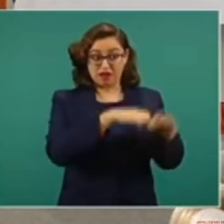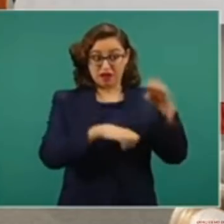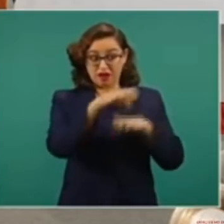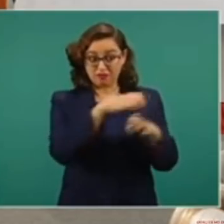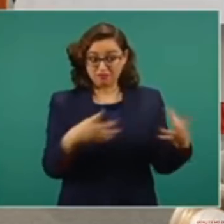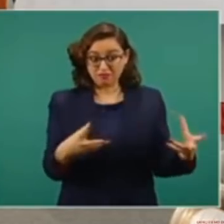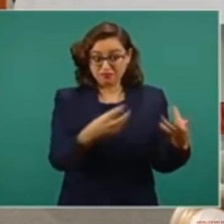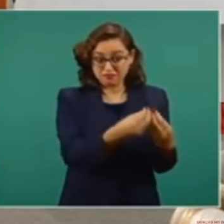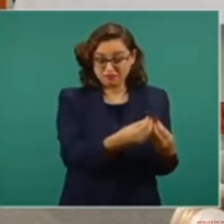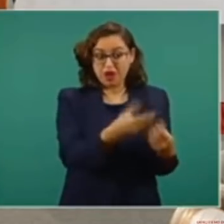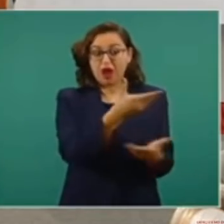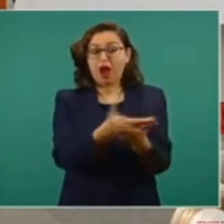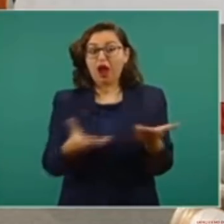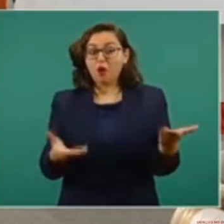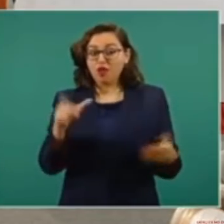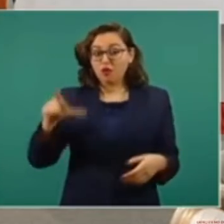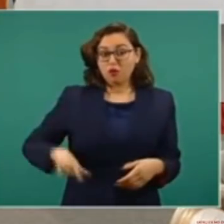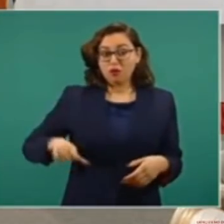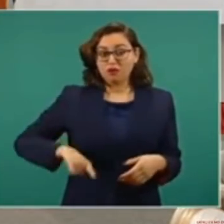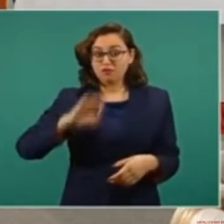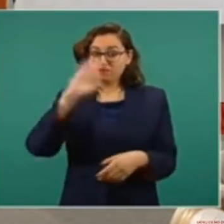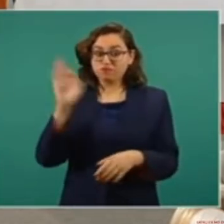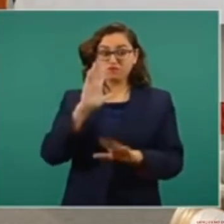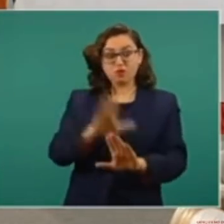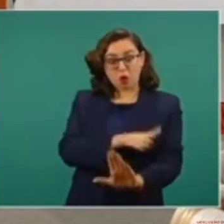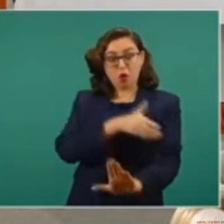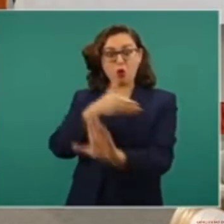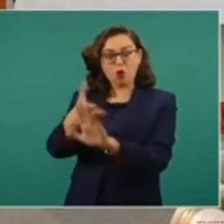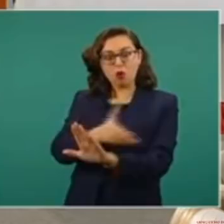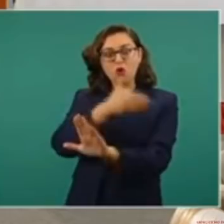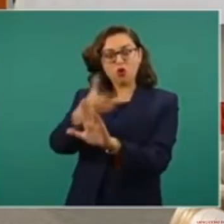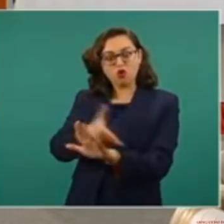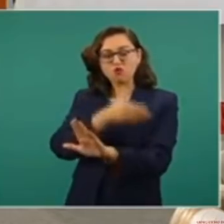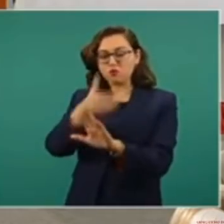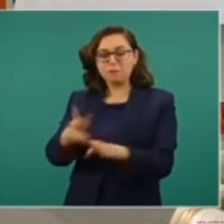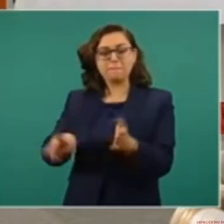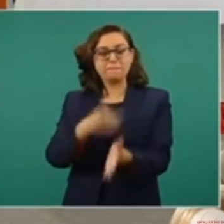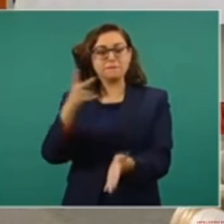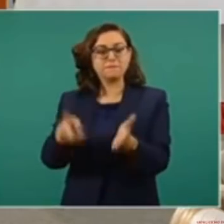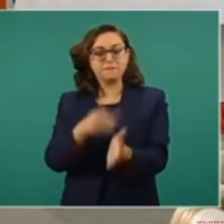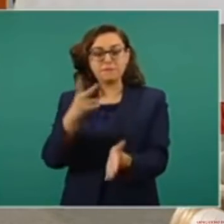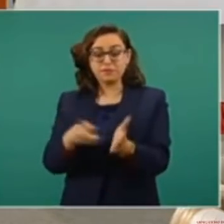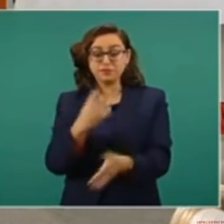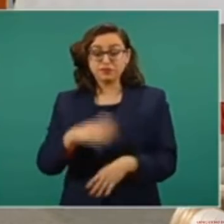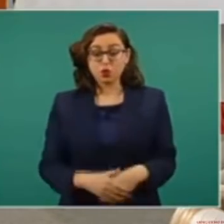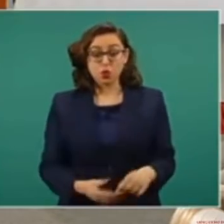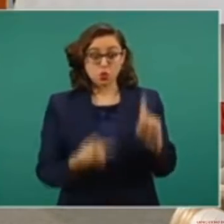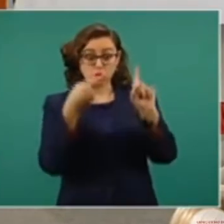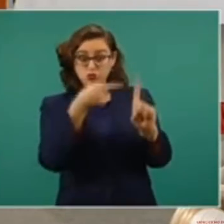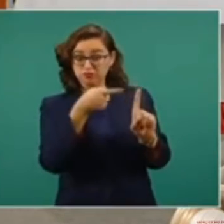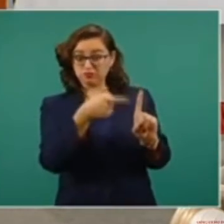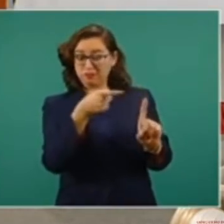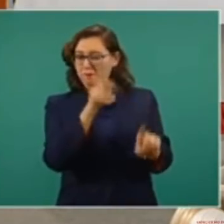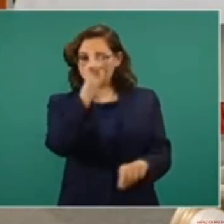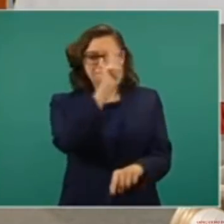organizaciones no gubernamentales. El personaje más visible y a quien el presidente Andrés Manuel López Obrador ha